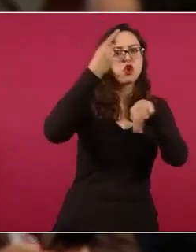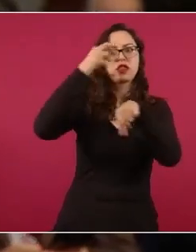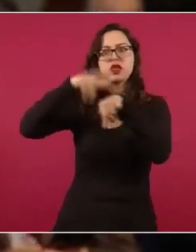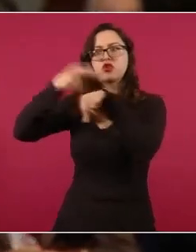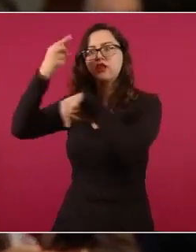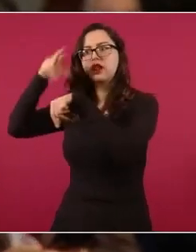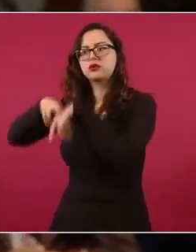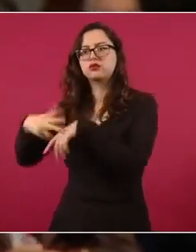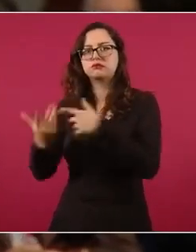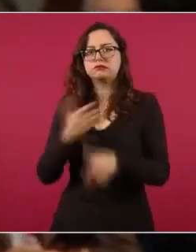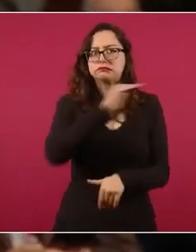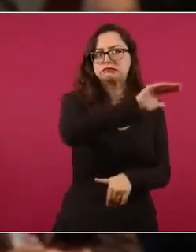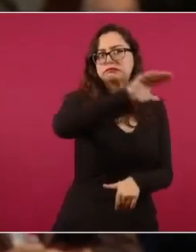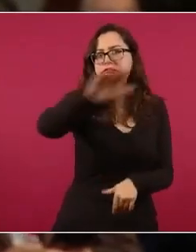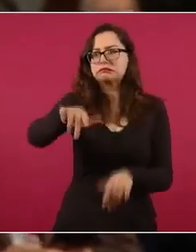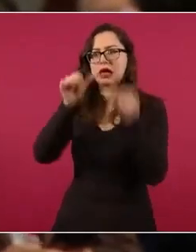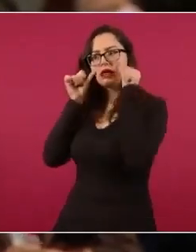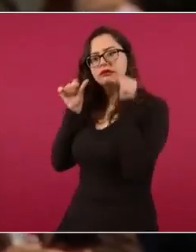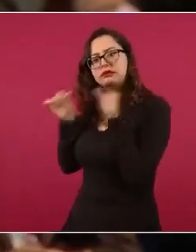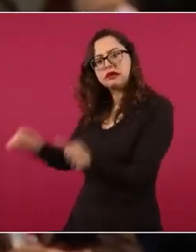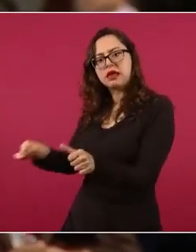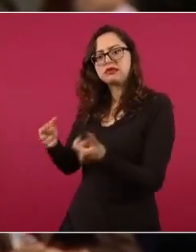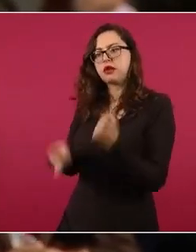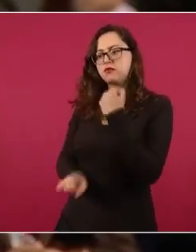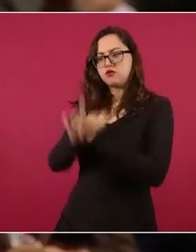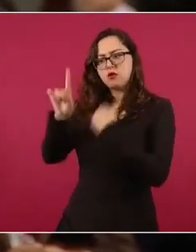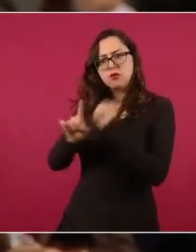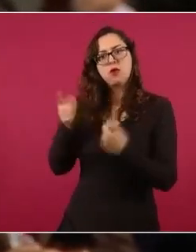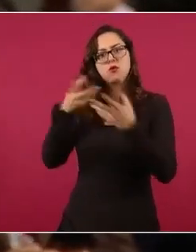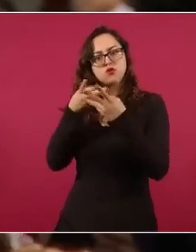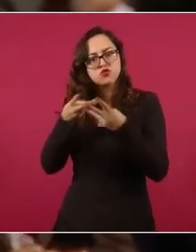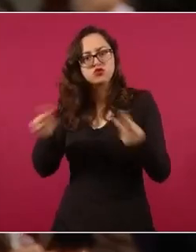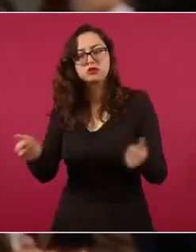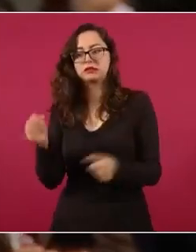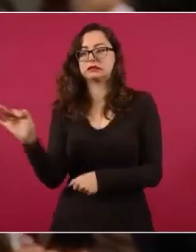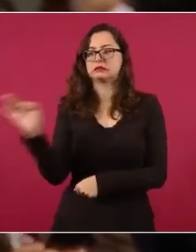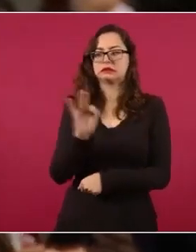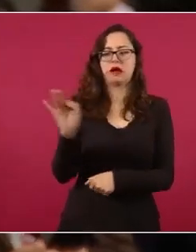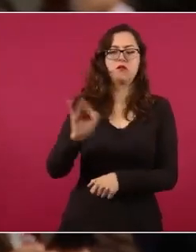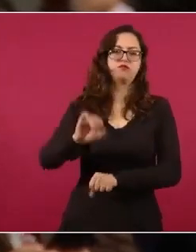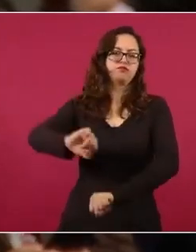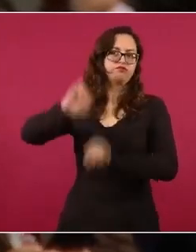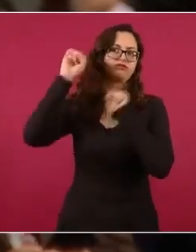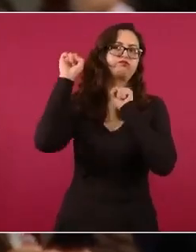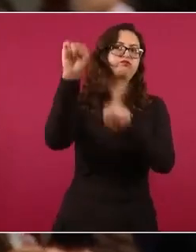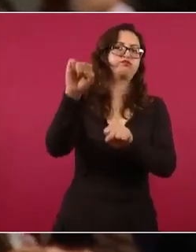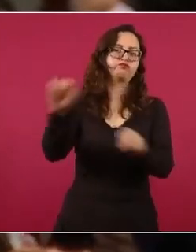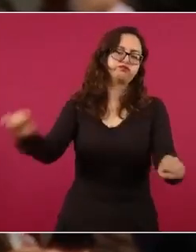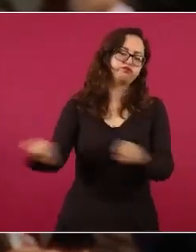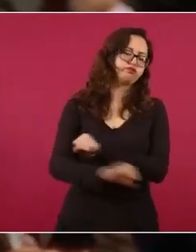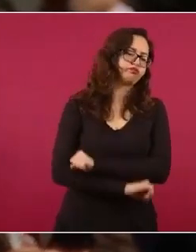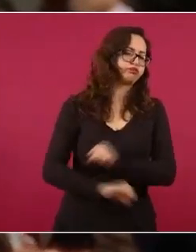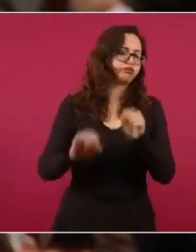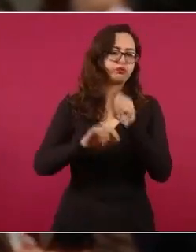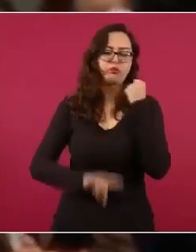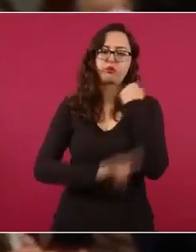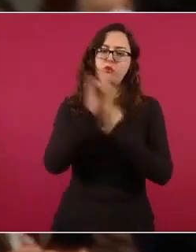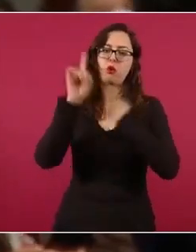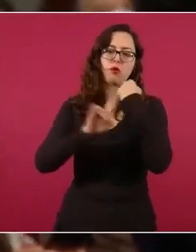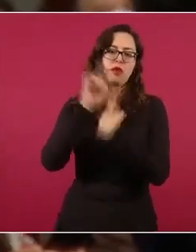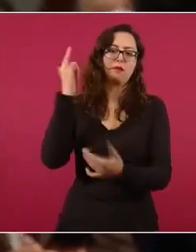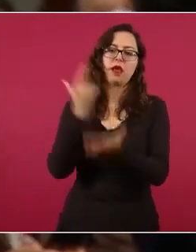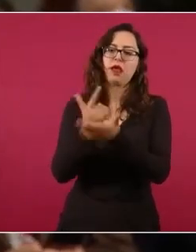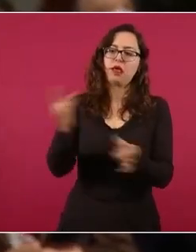legítimas de los estudiantes para que esto no reviente en algún momento de una forma más